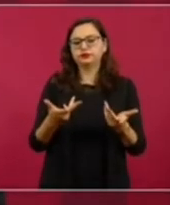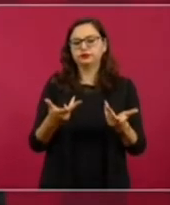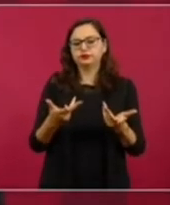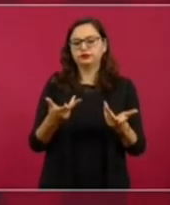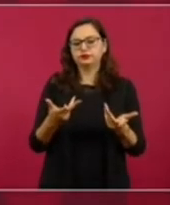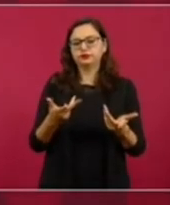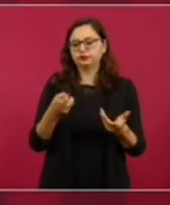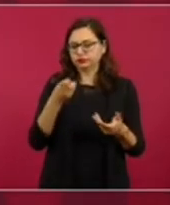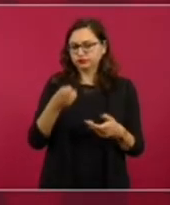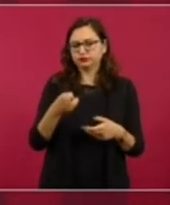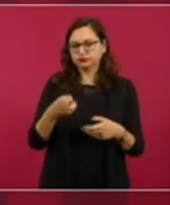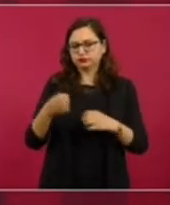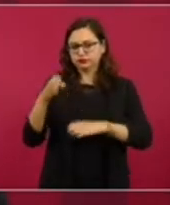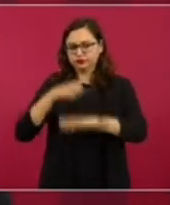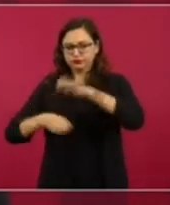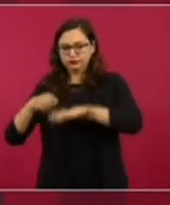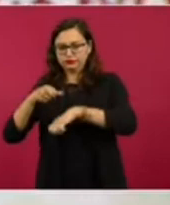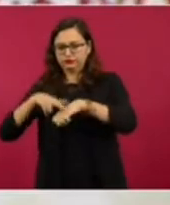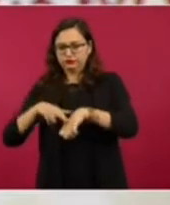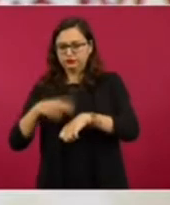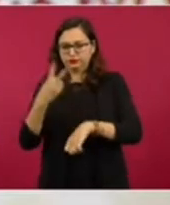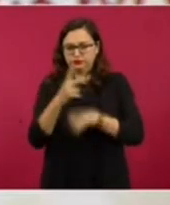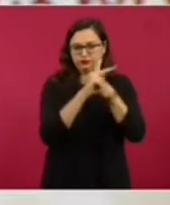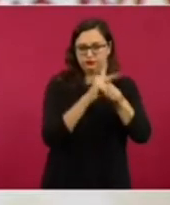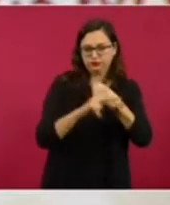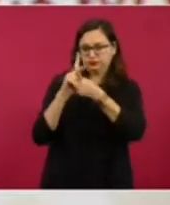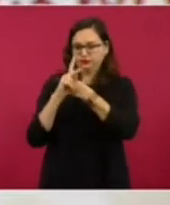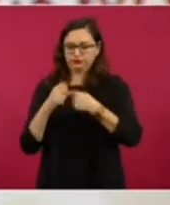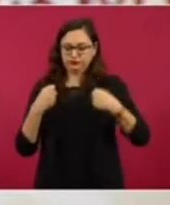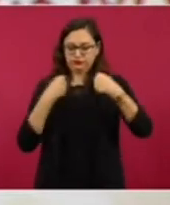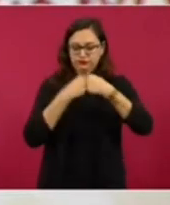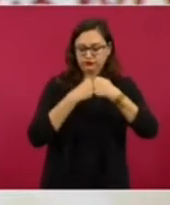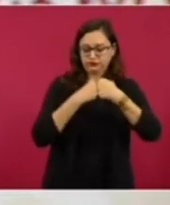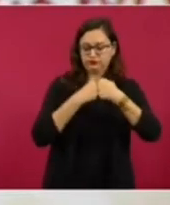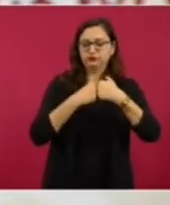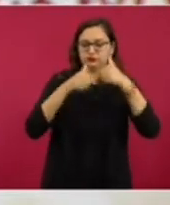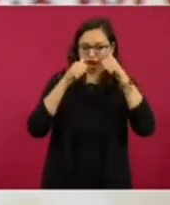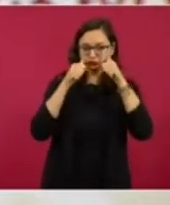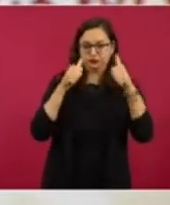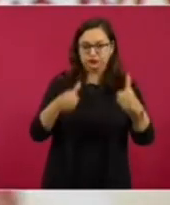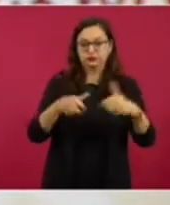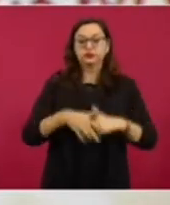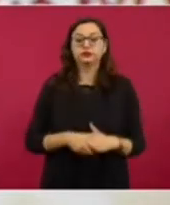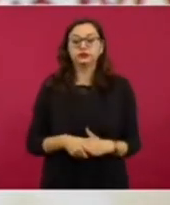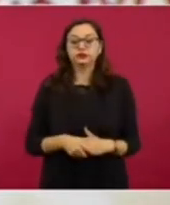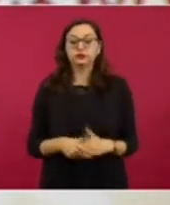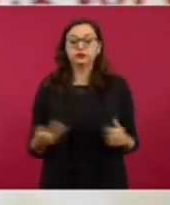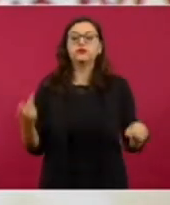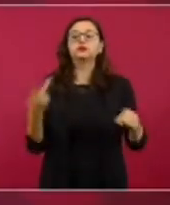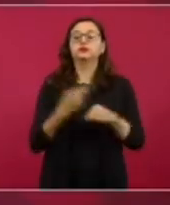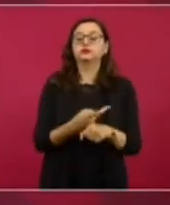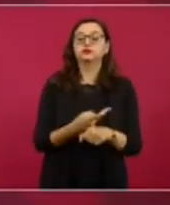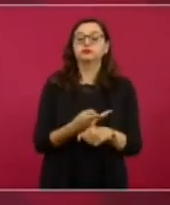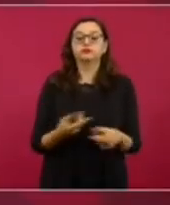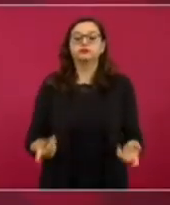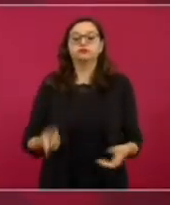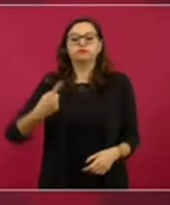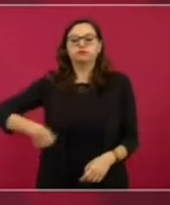embajadas. Respecto al conflicto en Ucrania, ¿cuál ha sido la posición de México? Se lo sintetizo.